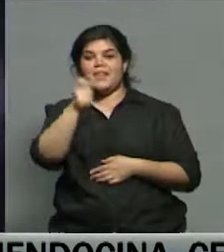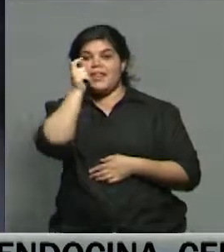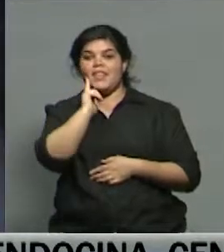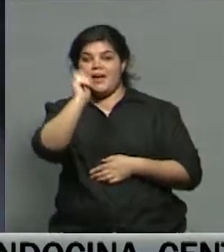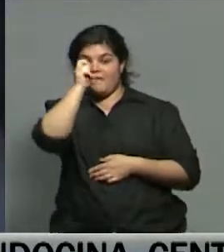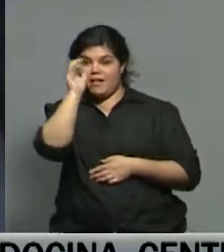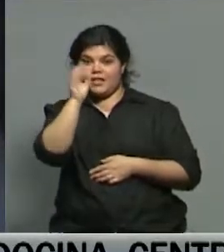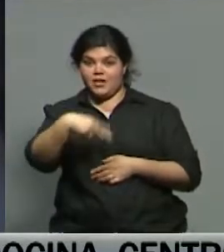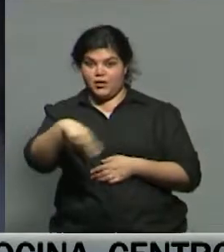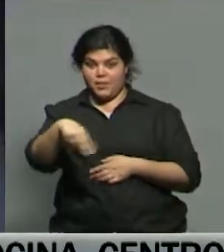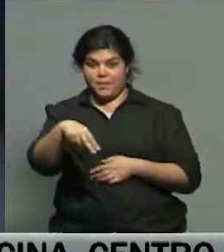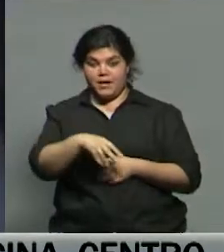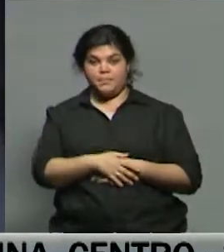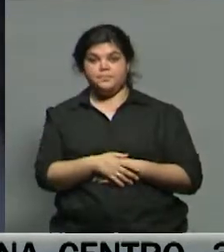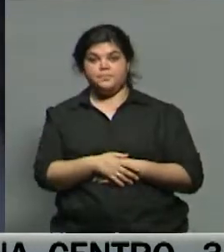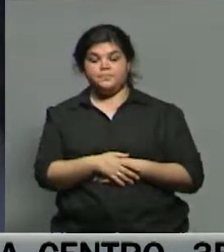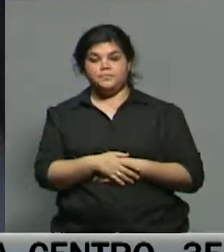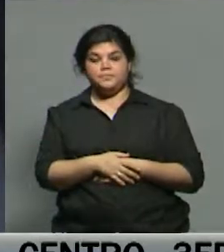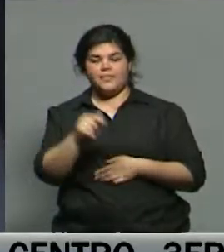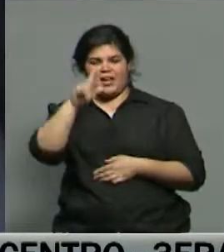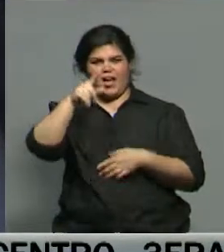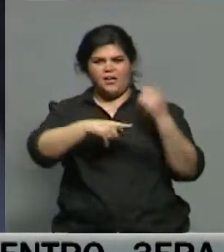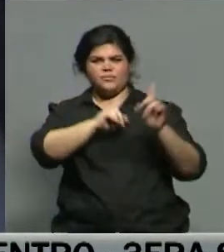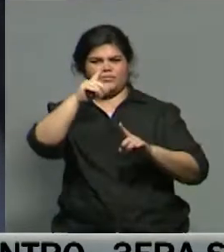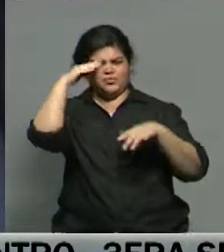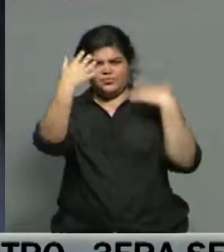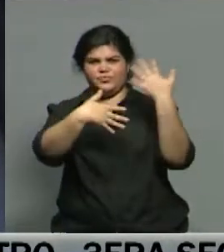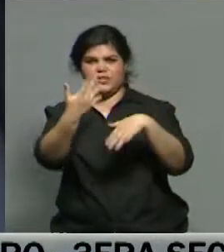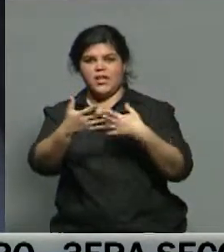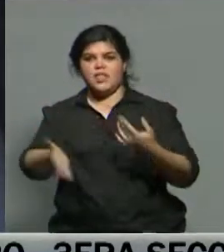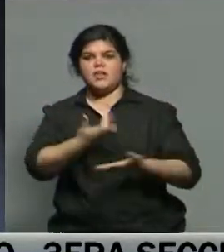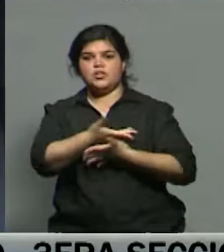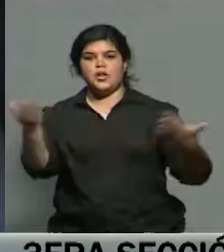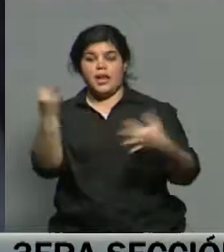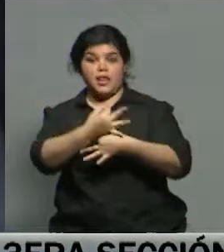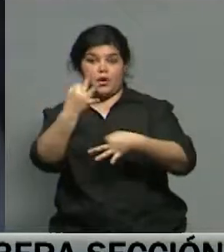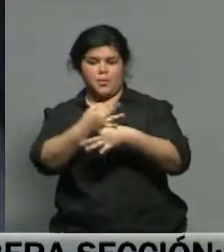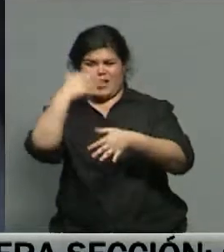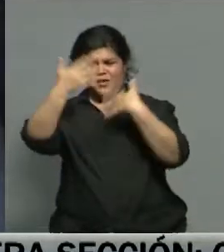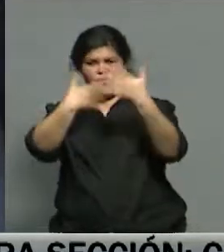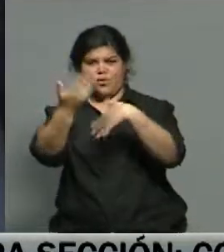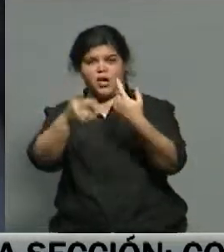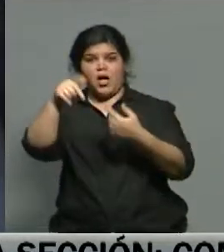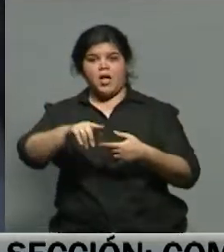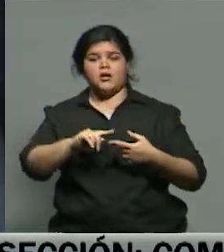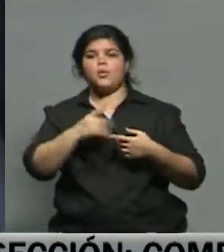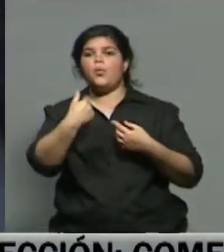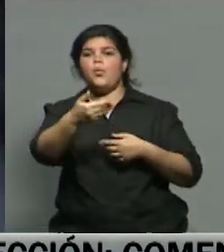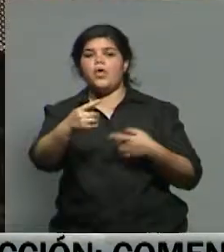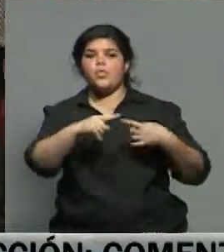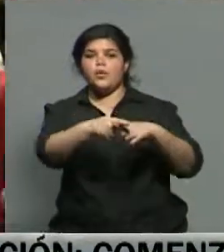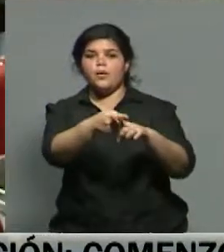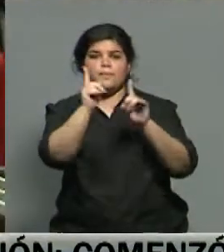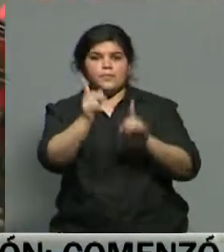de noviembre, se había generado una confusión en torno a la Dirección General de Escuelas y aclararon que el azueto se va a tomar el mismo